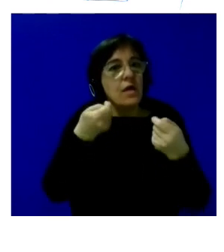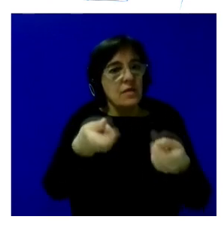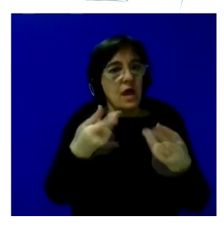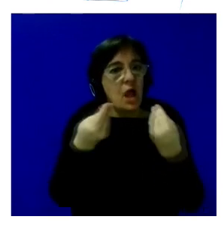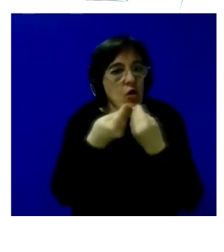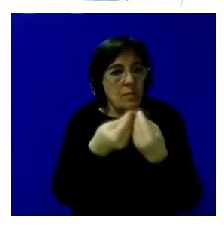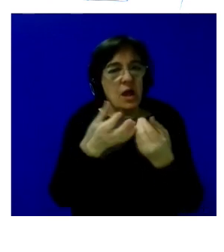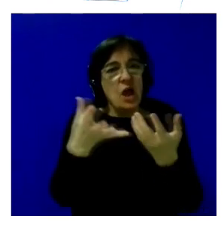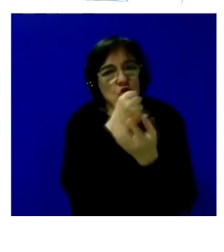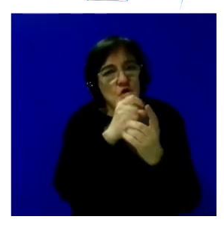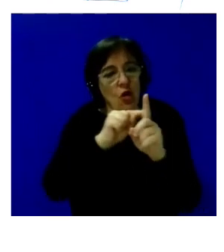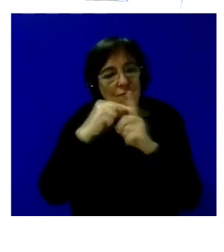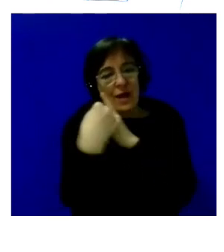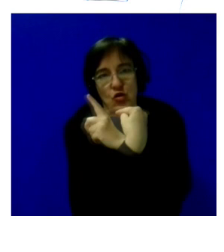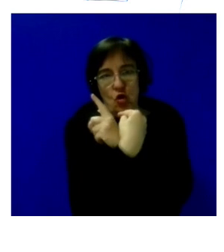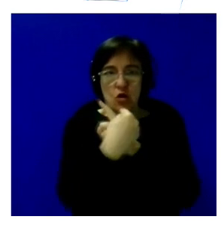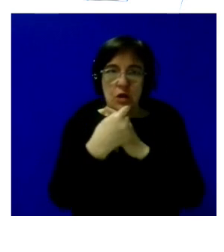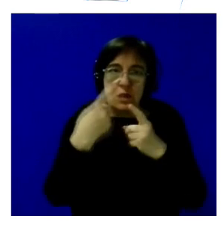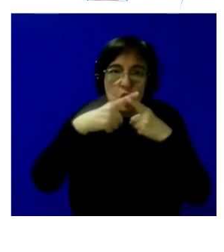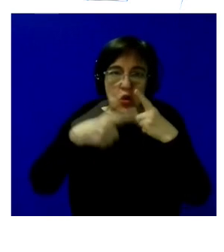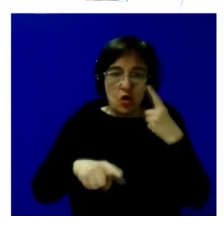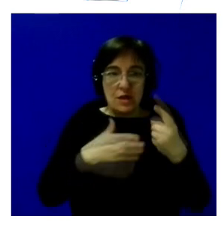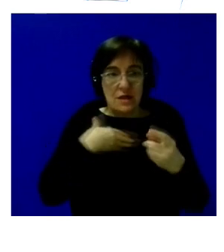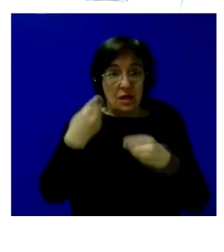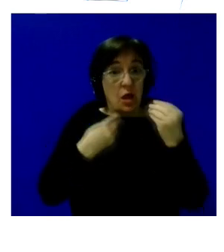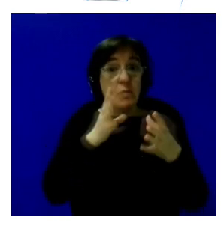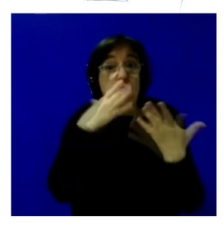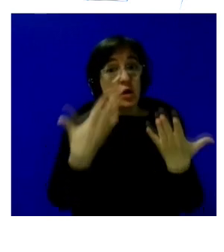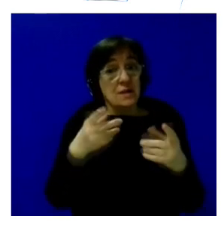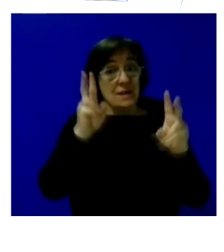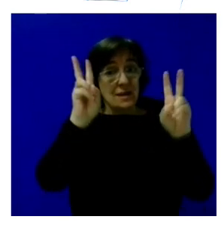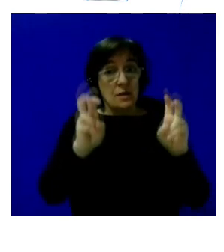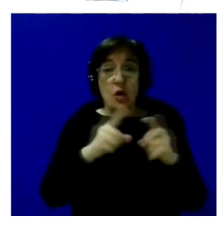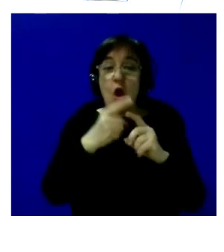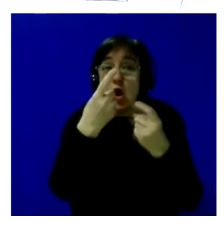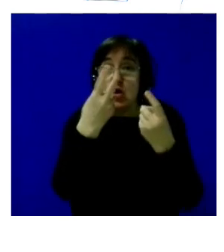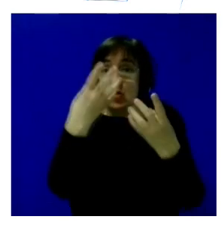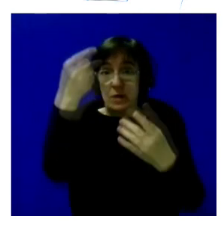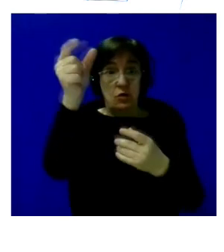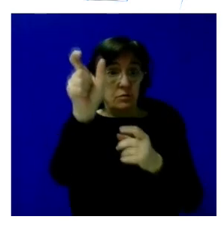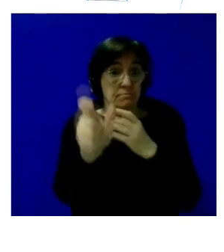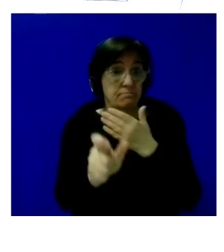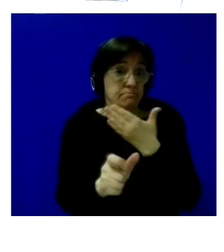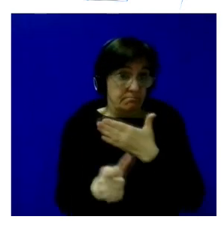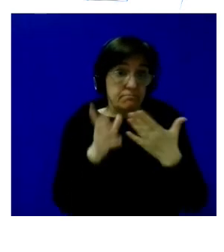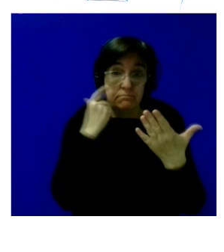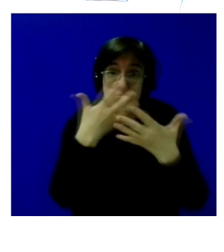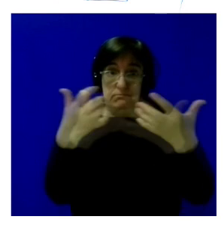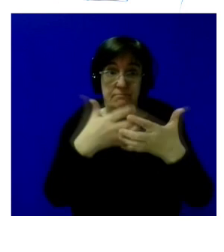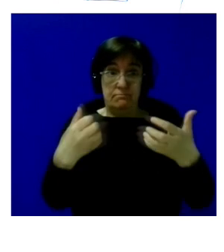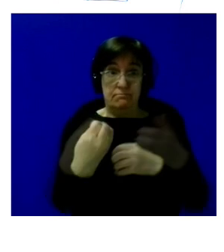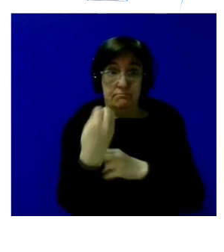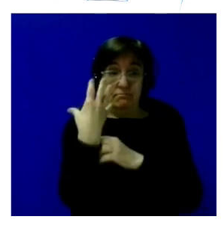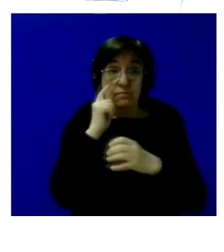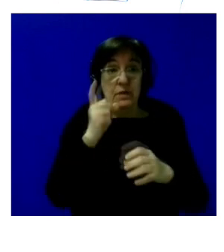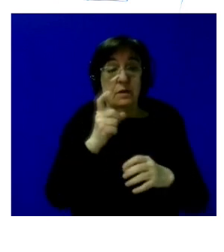despliegue de todo lo que se quería hacer con estos parámetros estos son los números que han sido soportados por